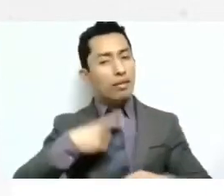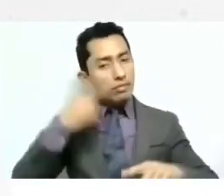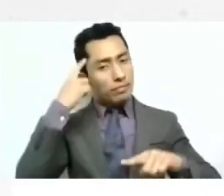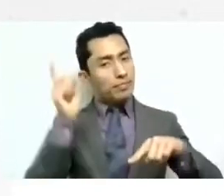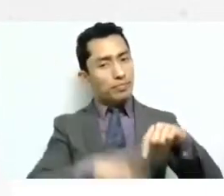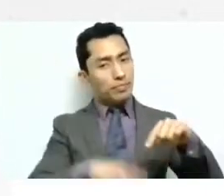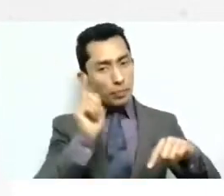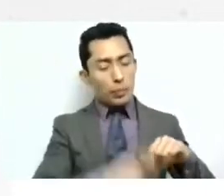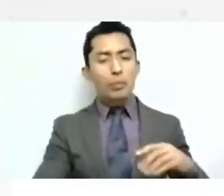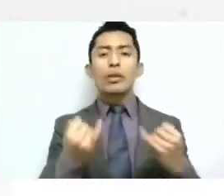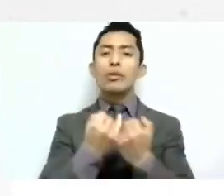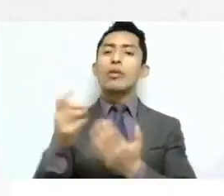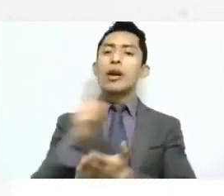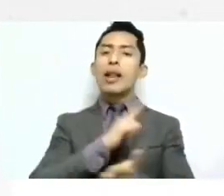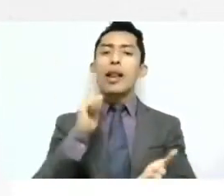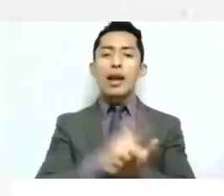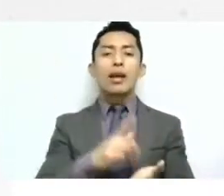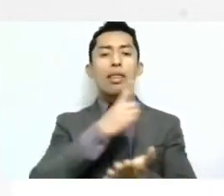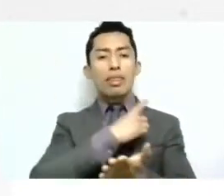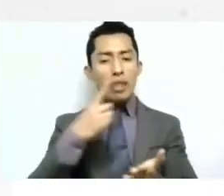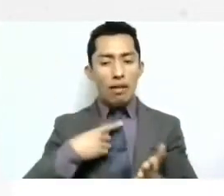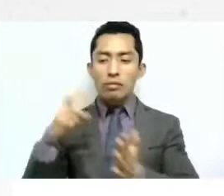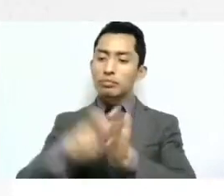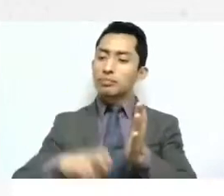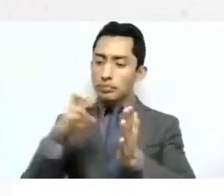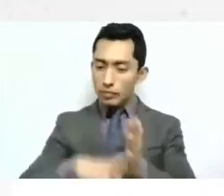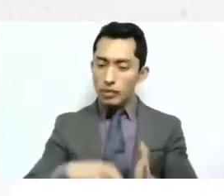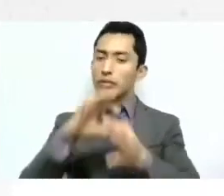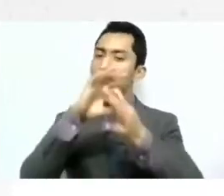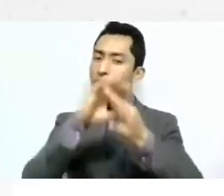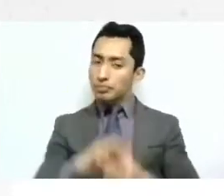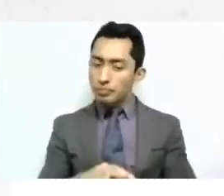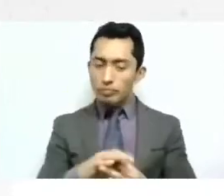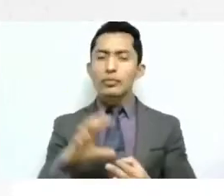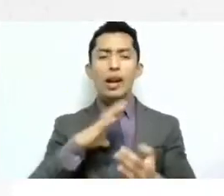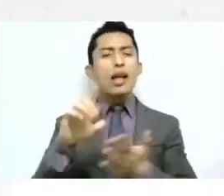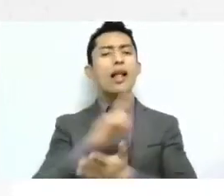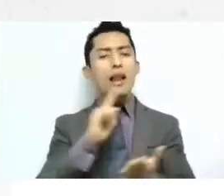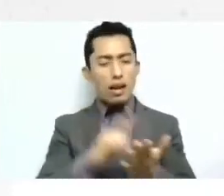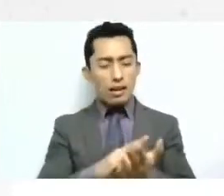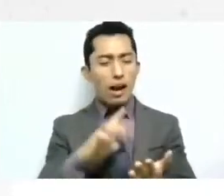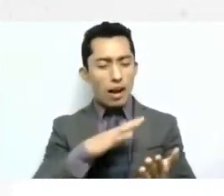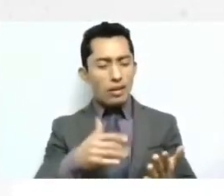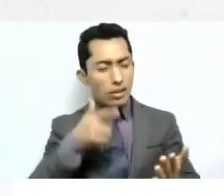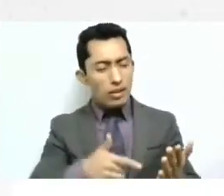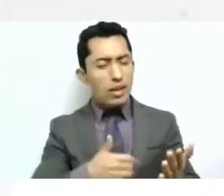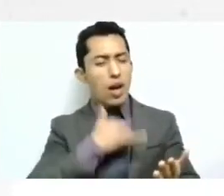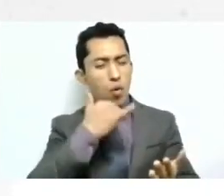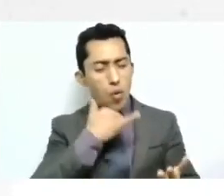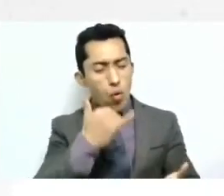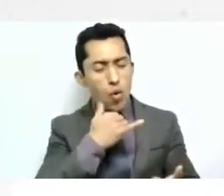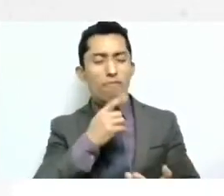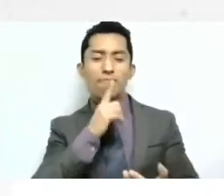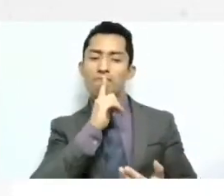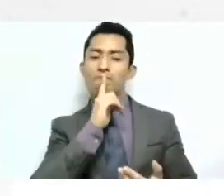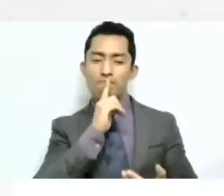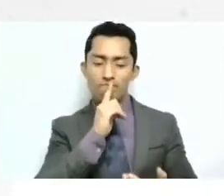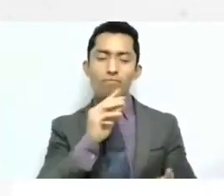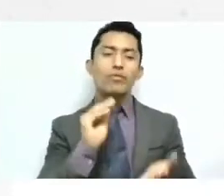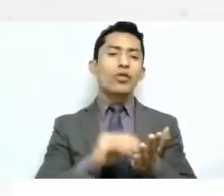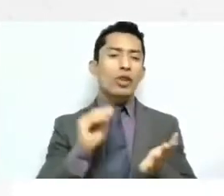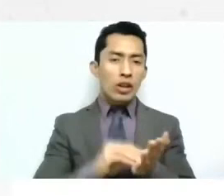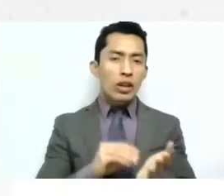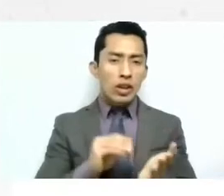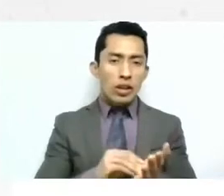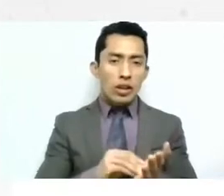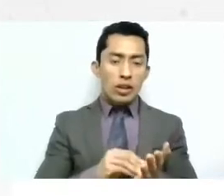las leyes que se tuvieron que hacer y se tienen que hacer porque hay errores aún y errores bueno puedo decir